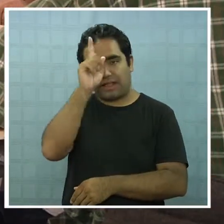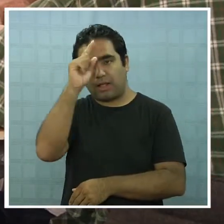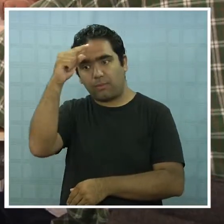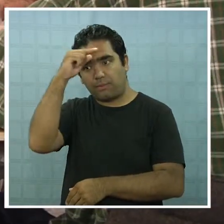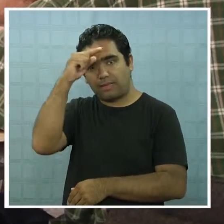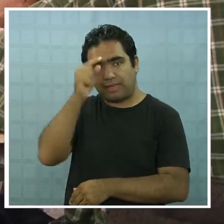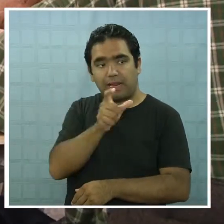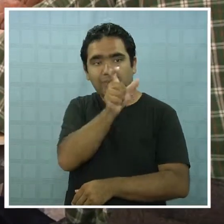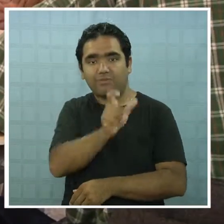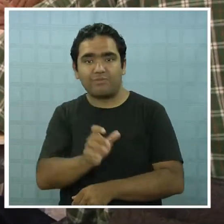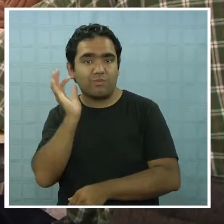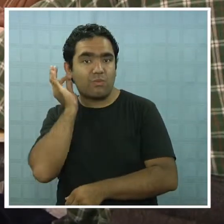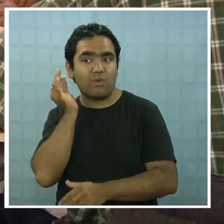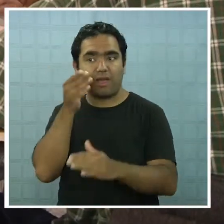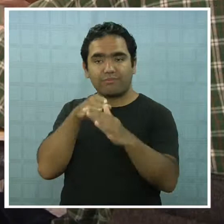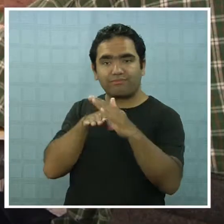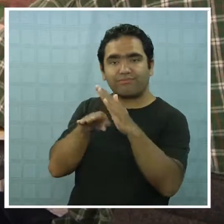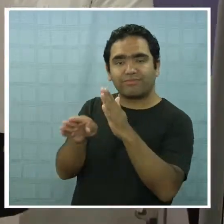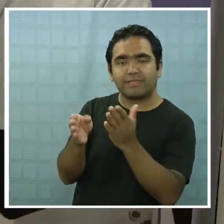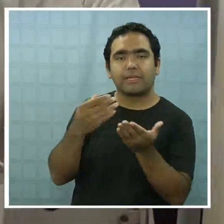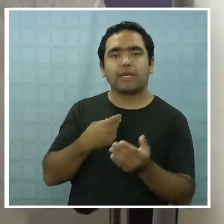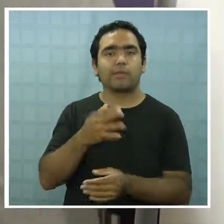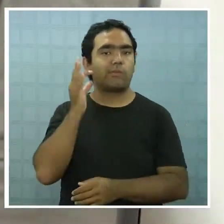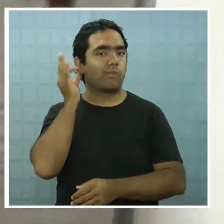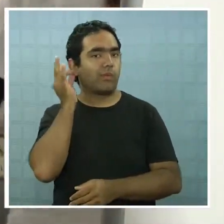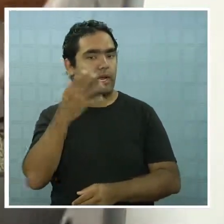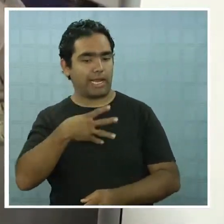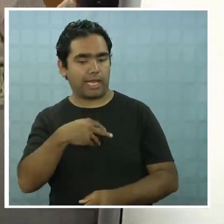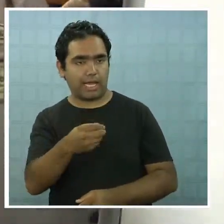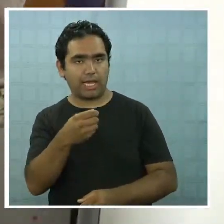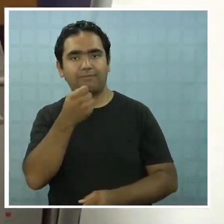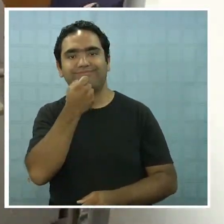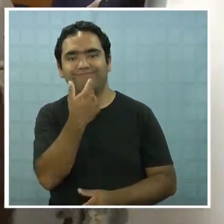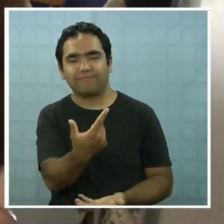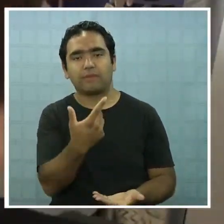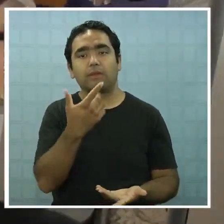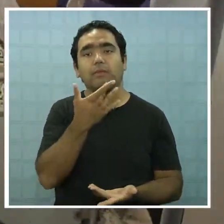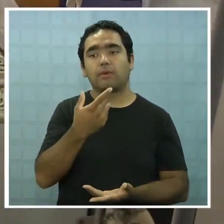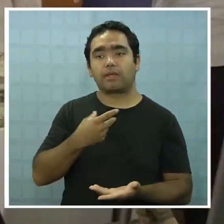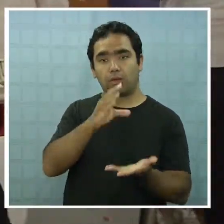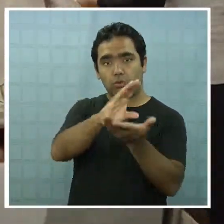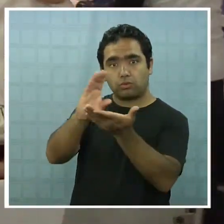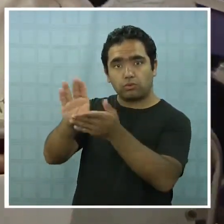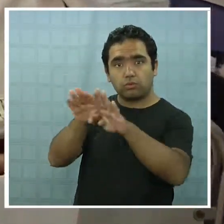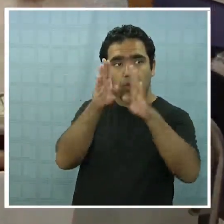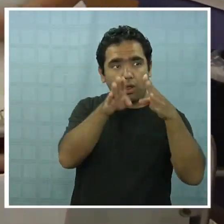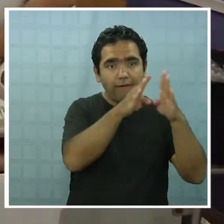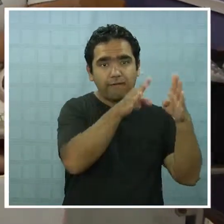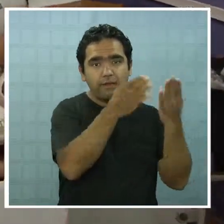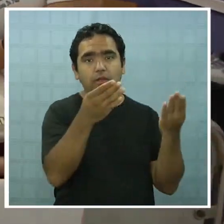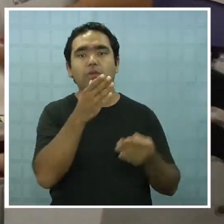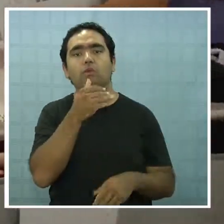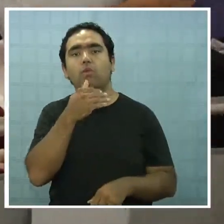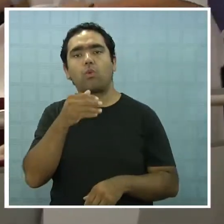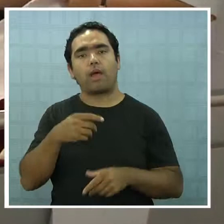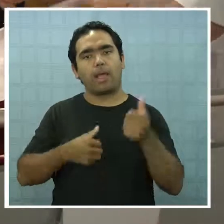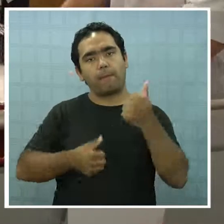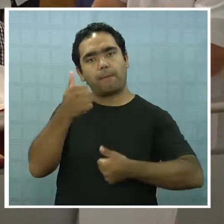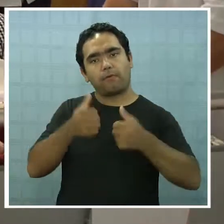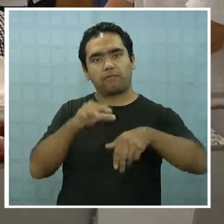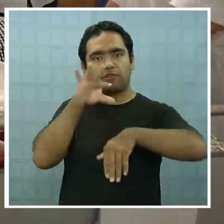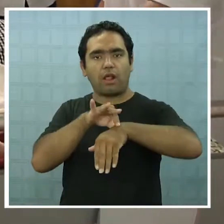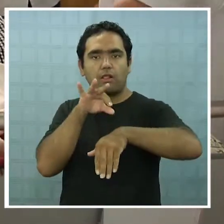es denunciada por su hija, quien señala que con la apertura de los consultorios ya no habría médicos en el albergue. Es una